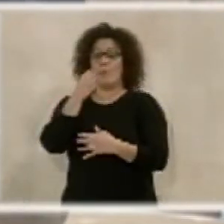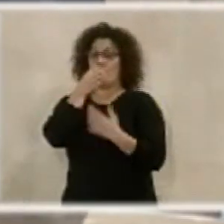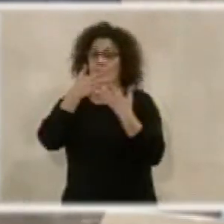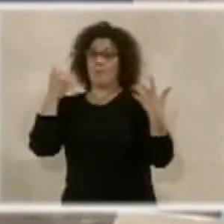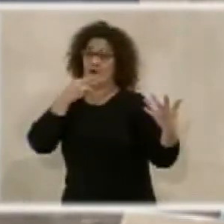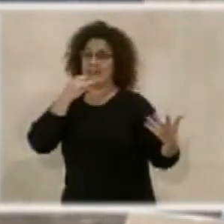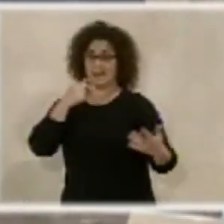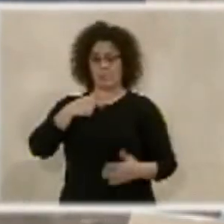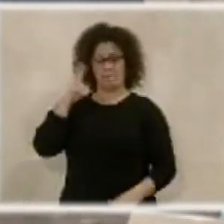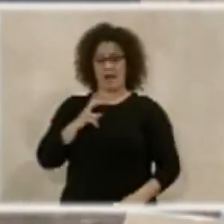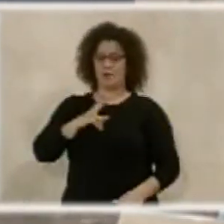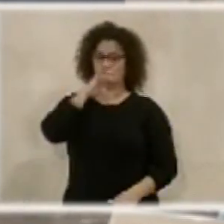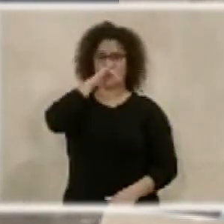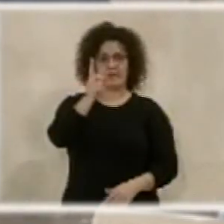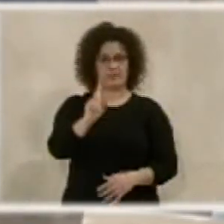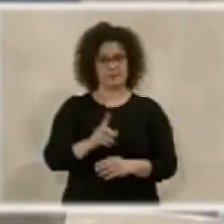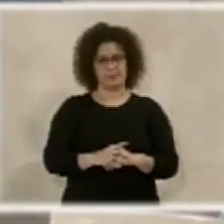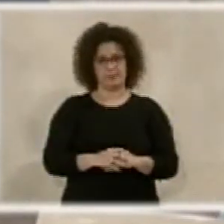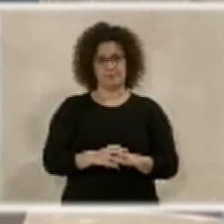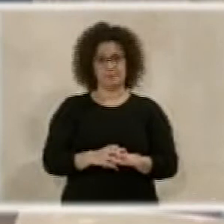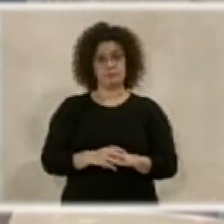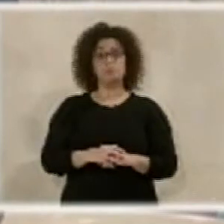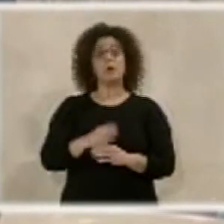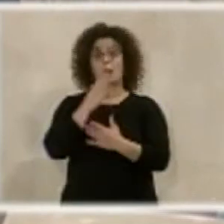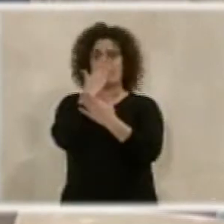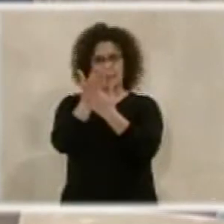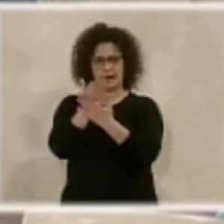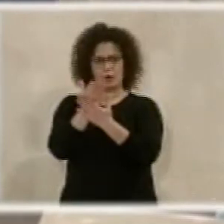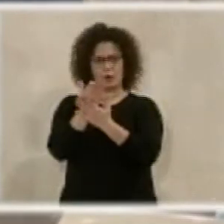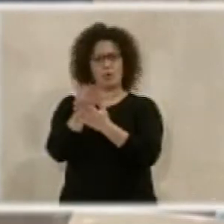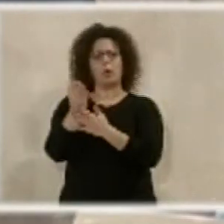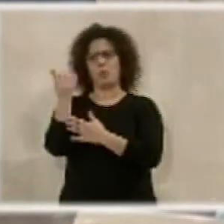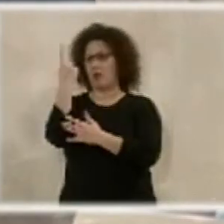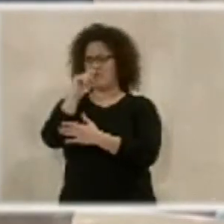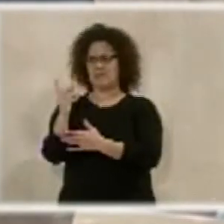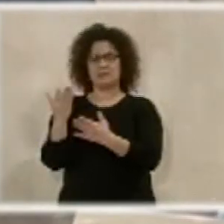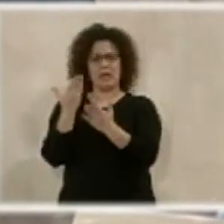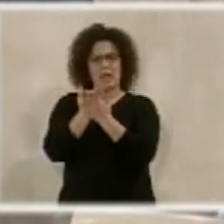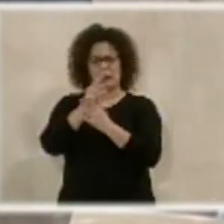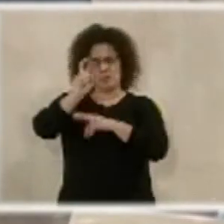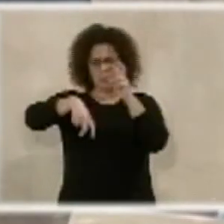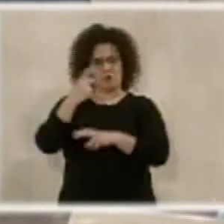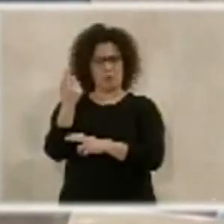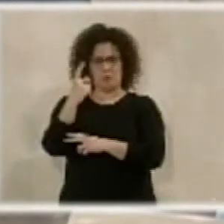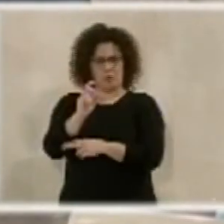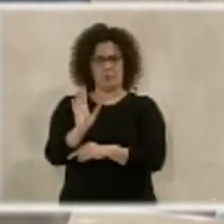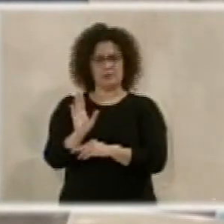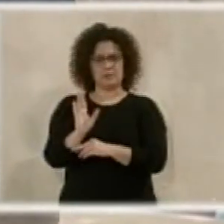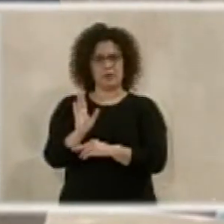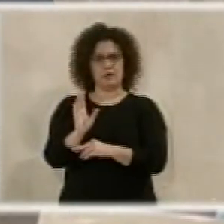palabras. Por lo tanto, le vamos a proponer, no necesita ser una enmienda, yo creo que el señor Burgo lo atenderá,